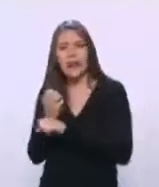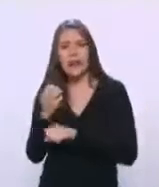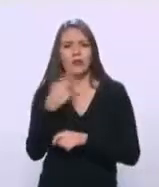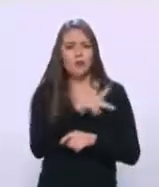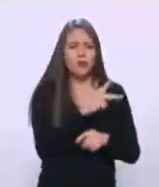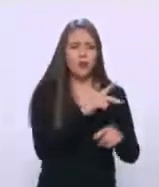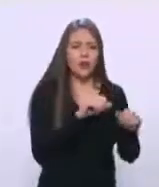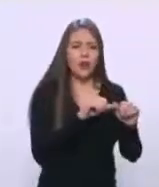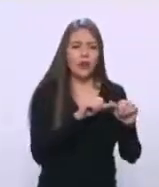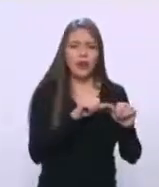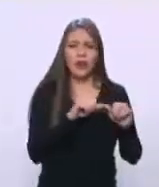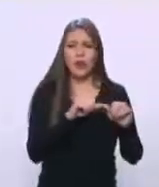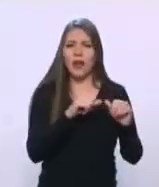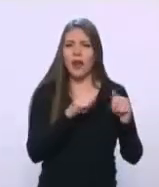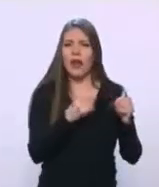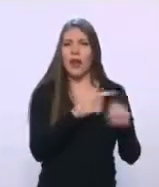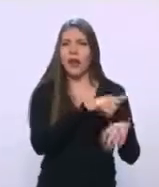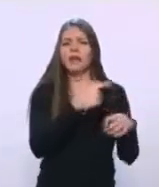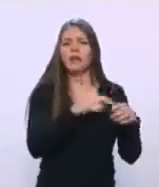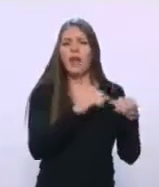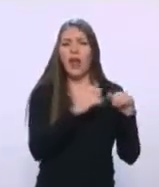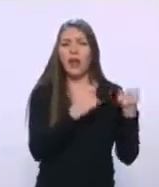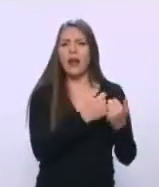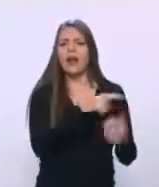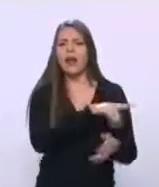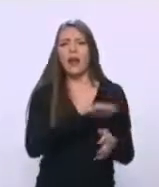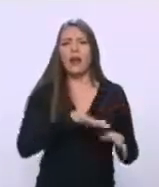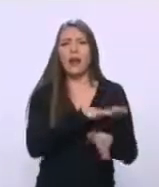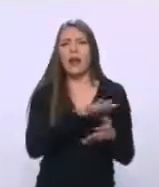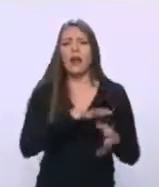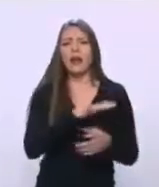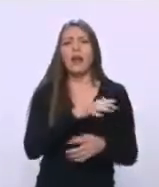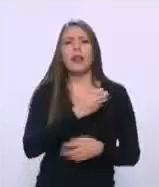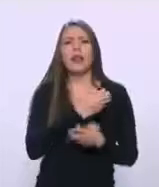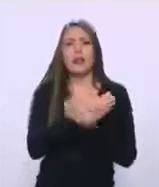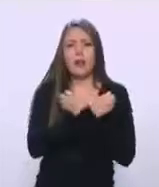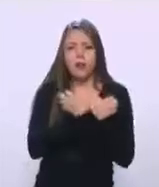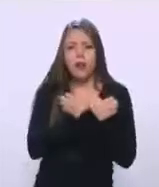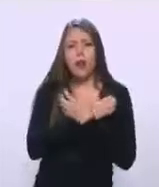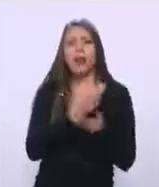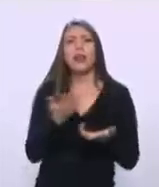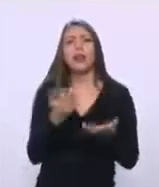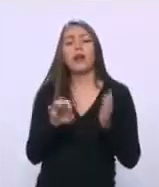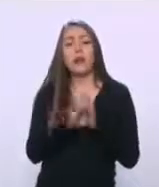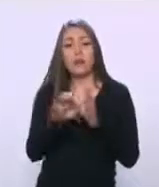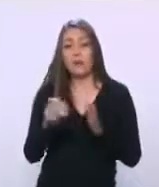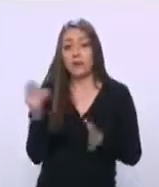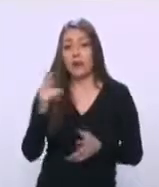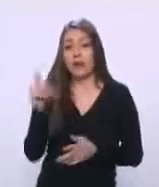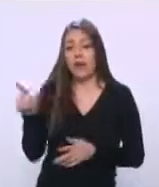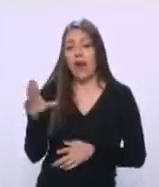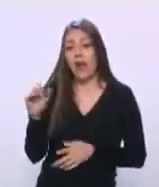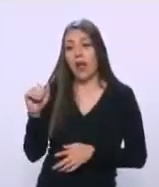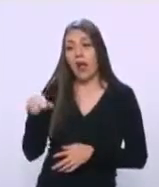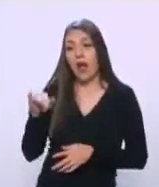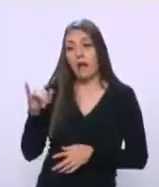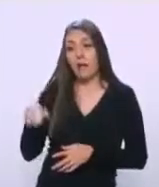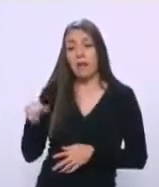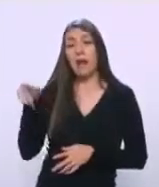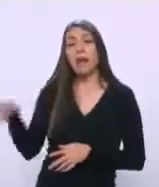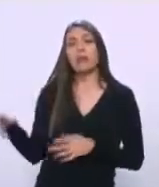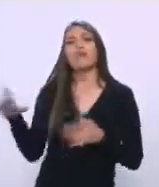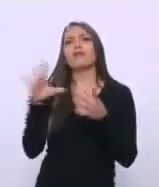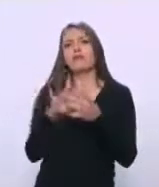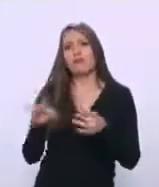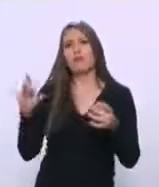digo, no hay evidencia de ese trabajo, tendría que presentar el invitado caso Aguilar Camino para justificar